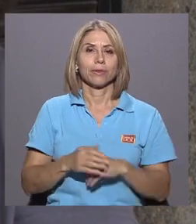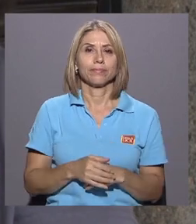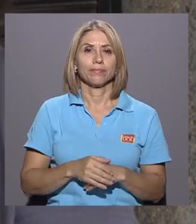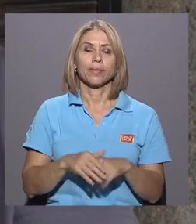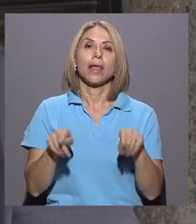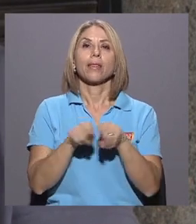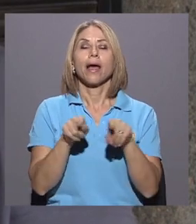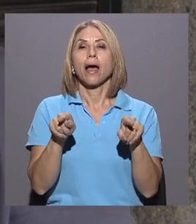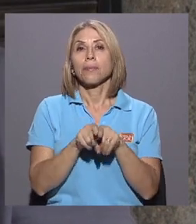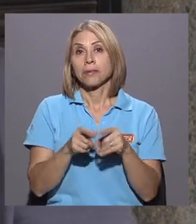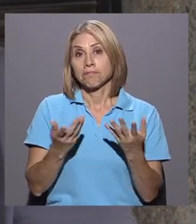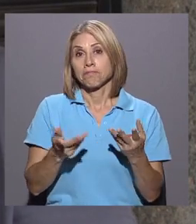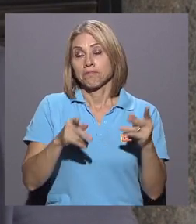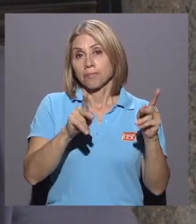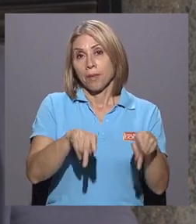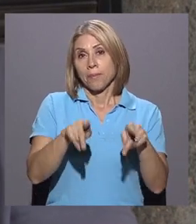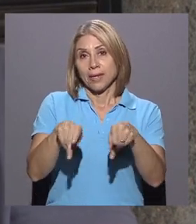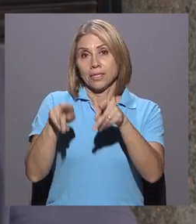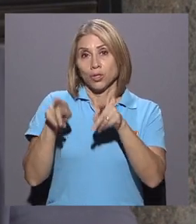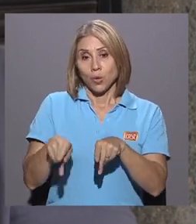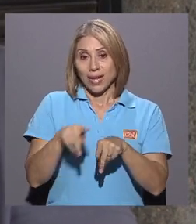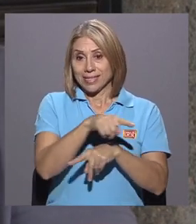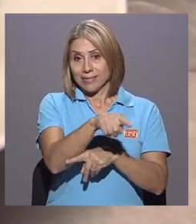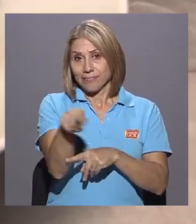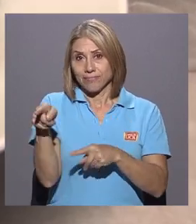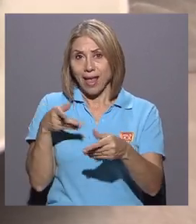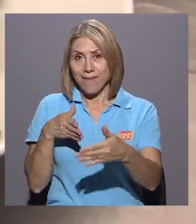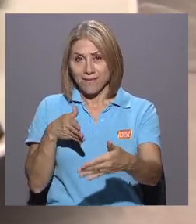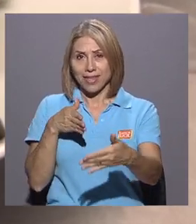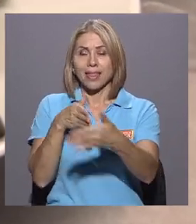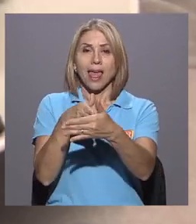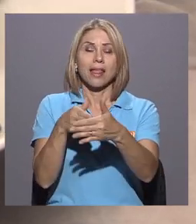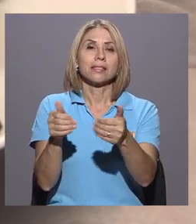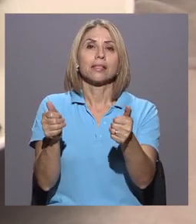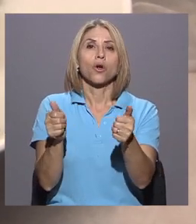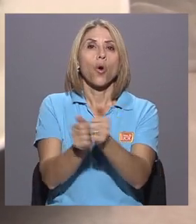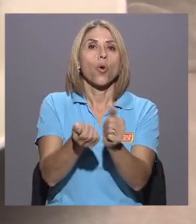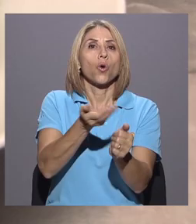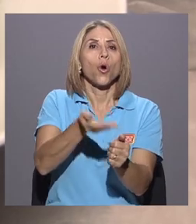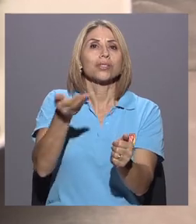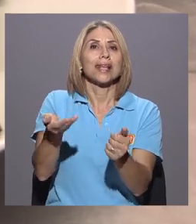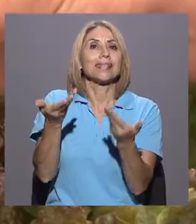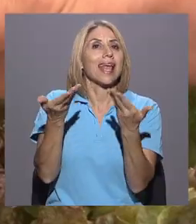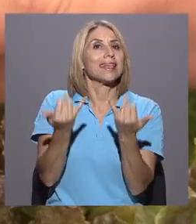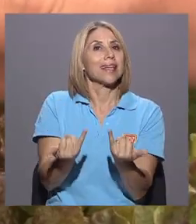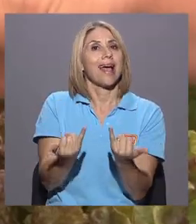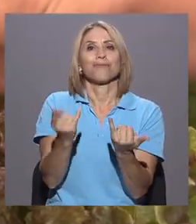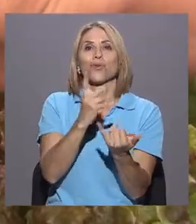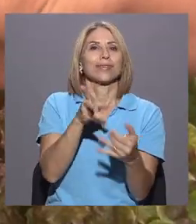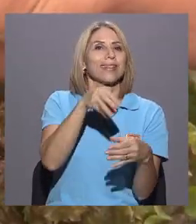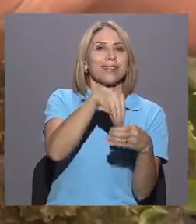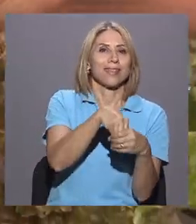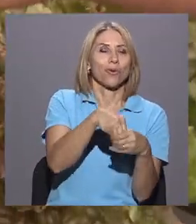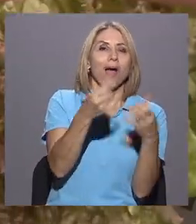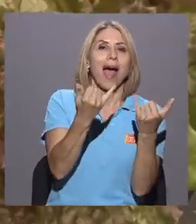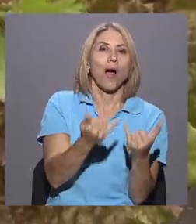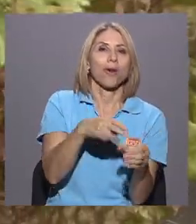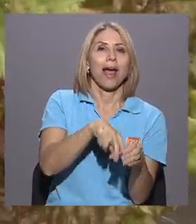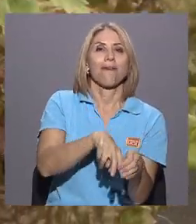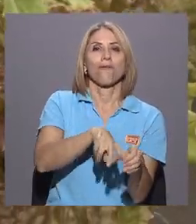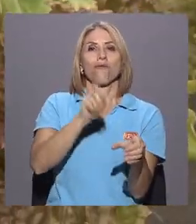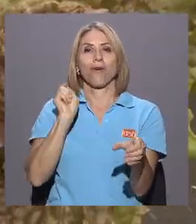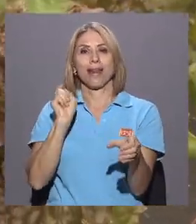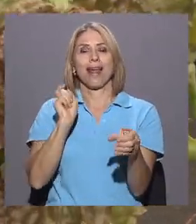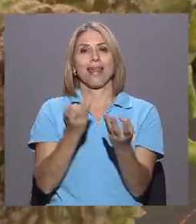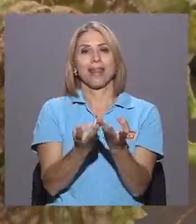está la población que se podría ver afectada con lo que queda fuera de la canasta básica tributaria, que sería